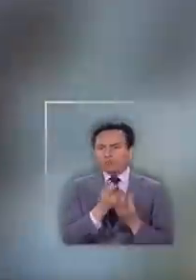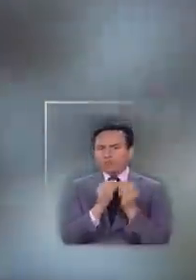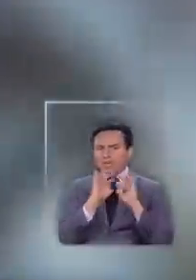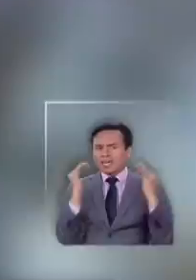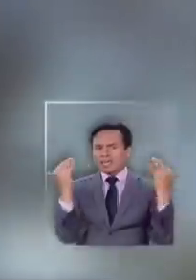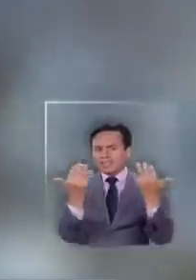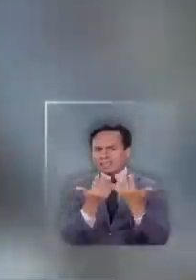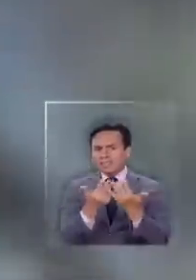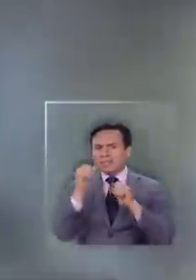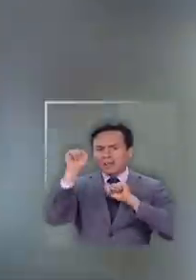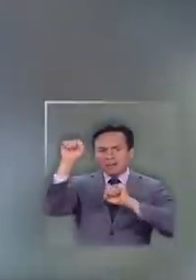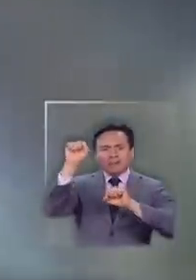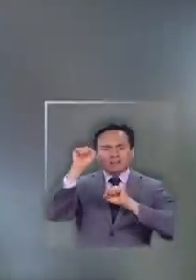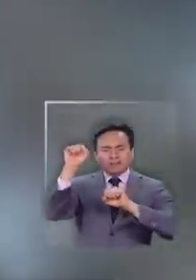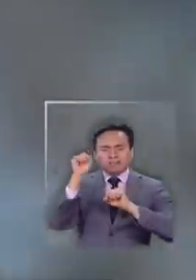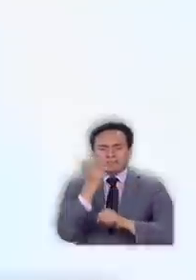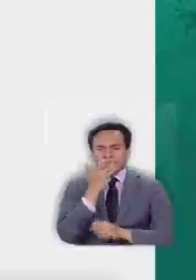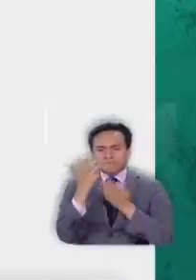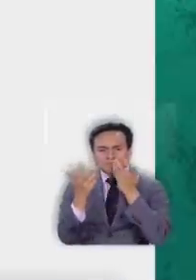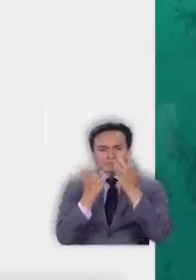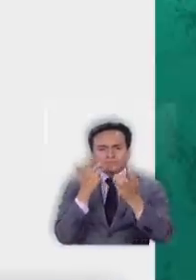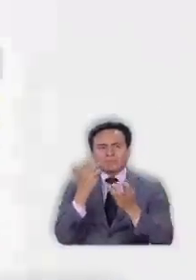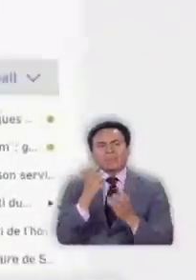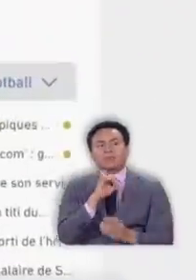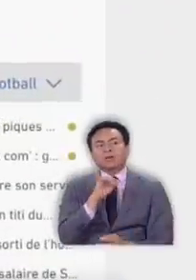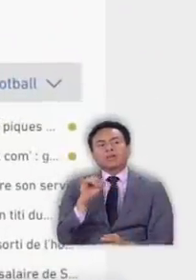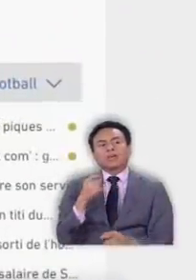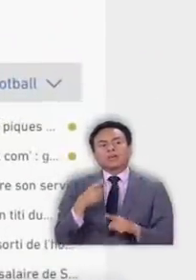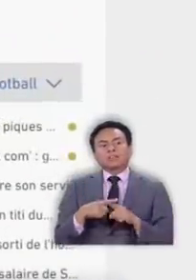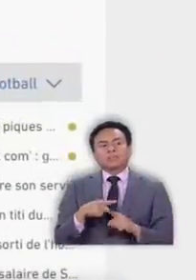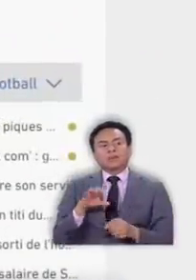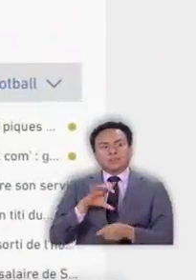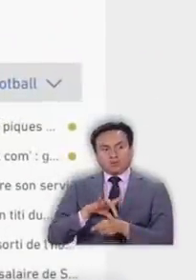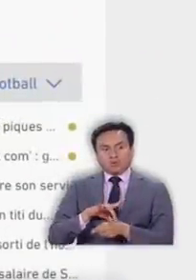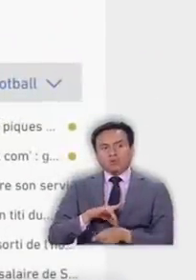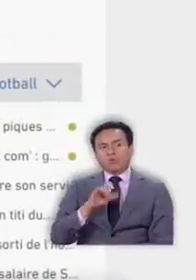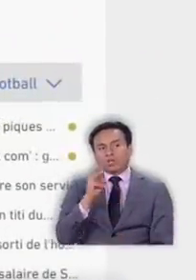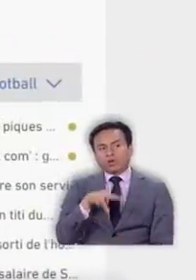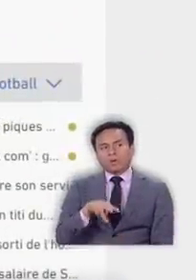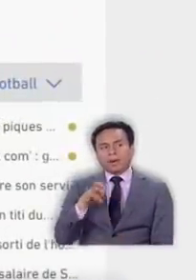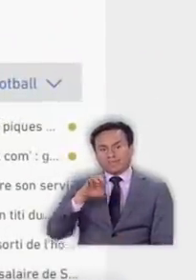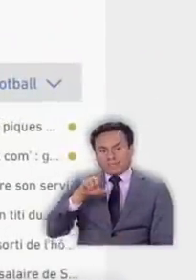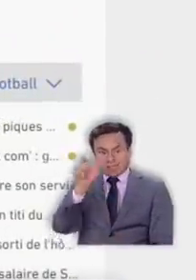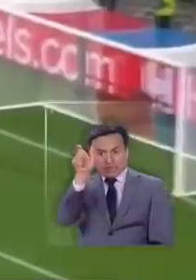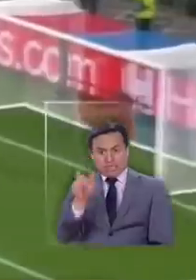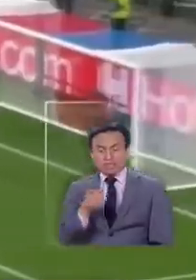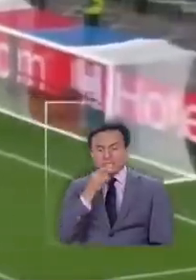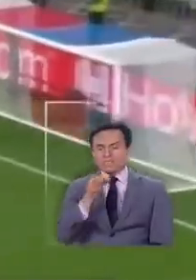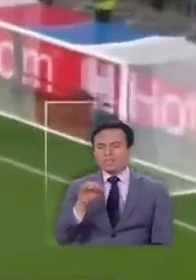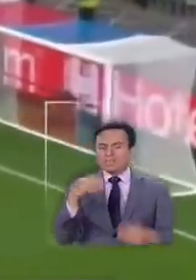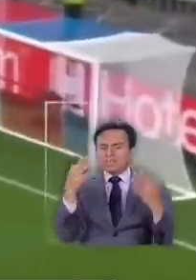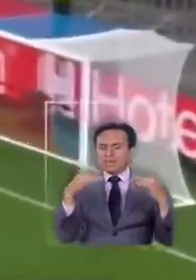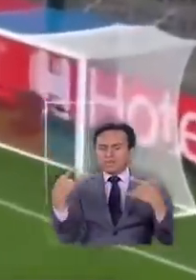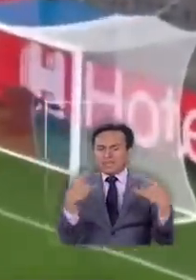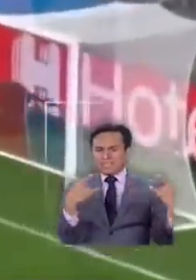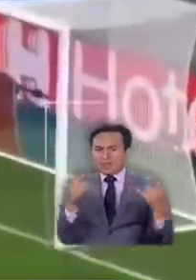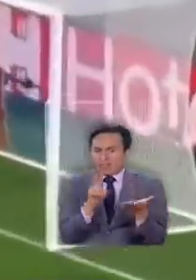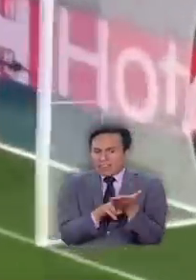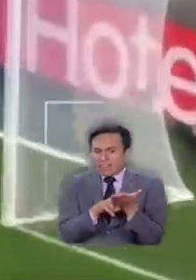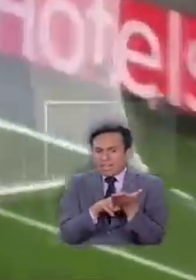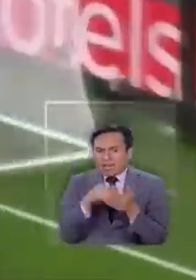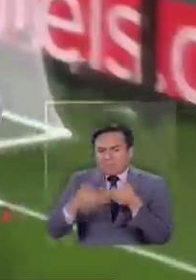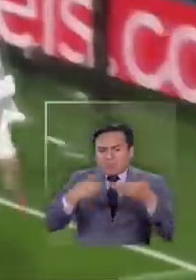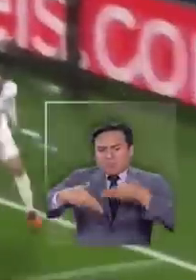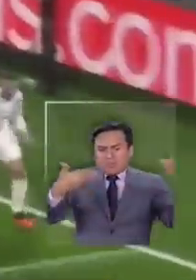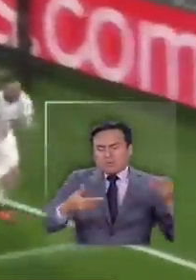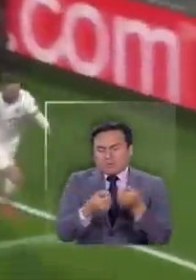el ex médico de León Marcel Garrigú Grandchamp este partido fue una verdadera